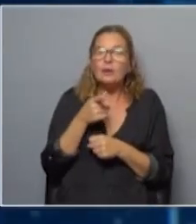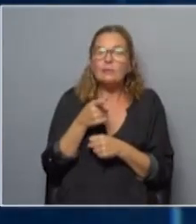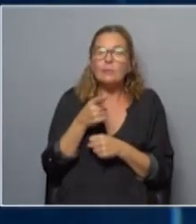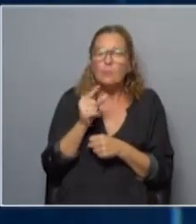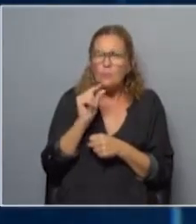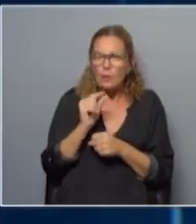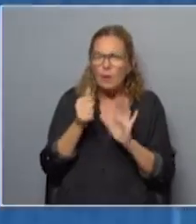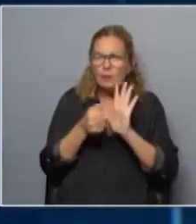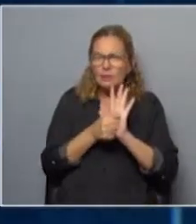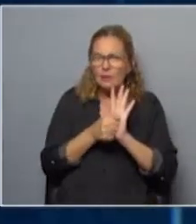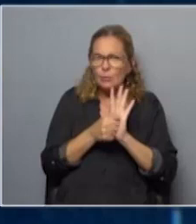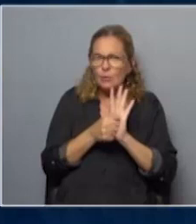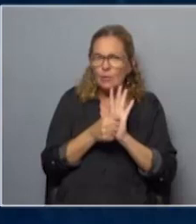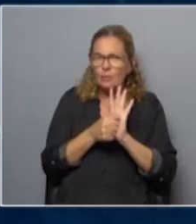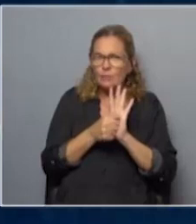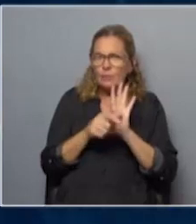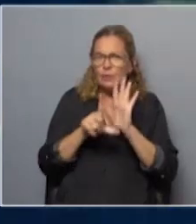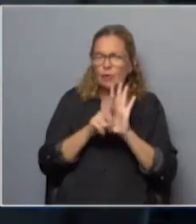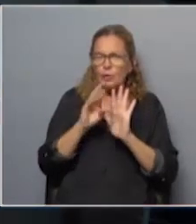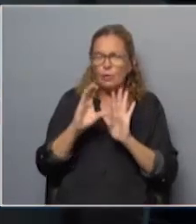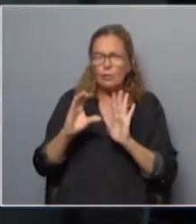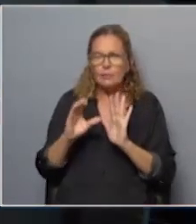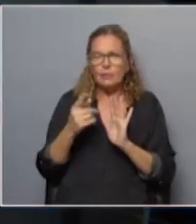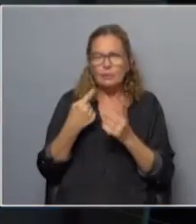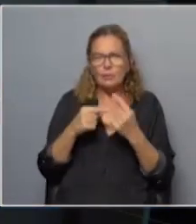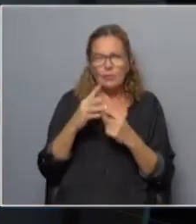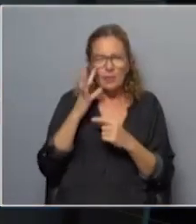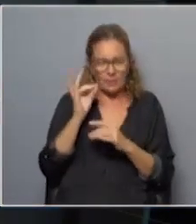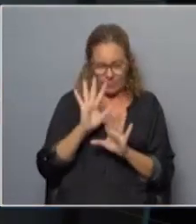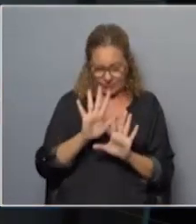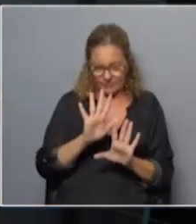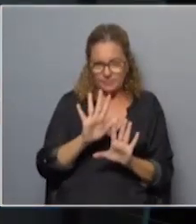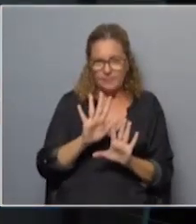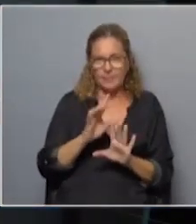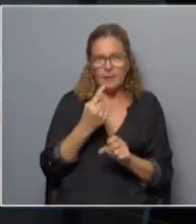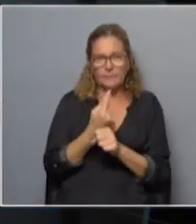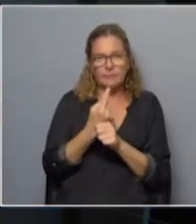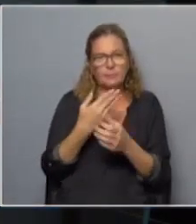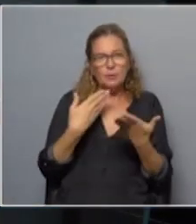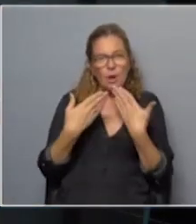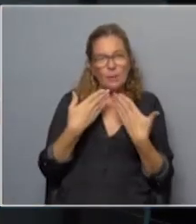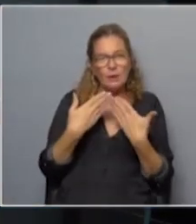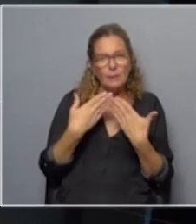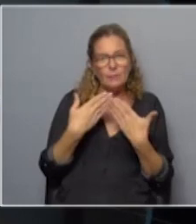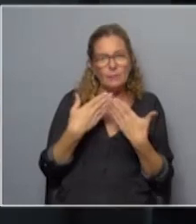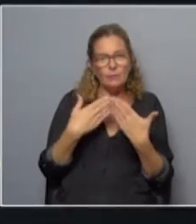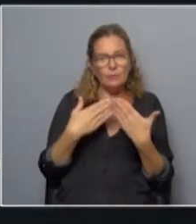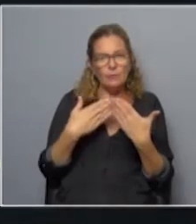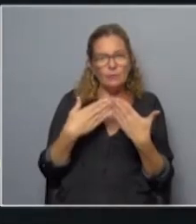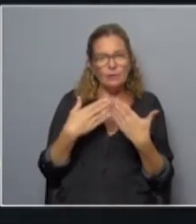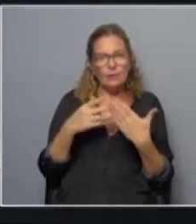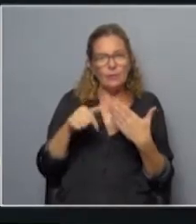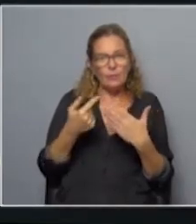tan pocos artículos con contenido sobre la LUC entonces perdona Natalia te atajo porque si primero hablemos del desequilibrio y después vamos a esas